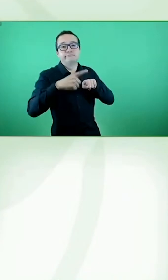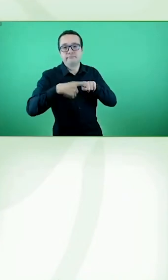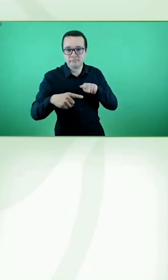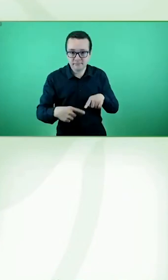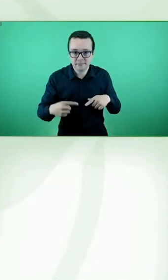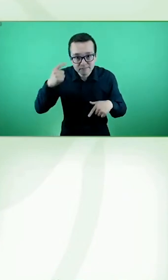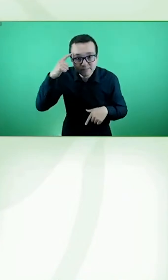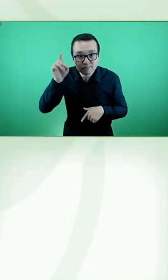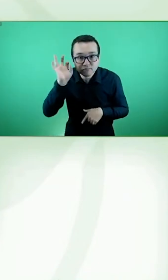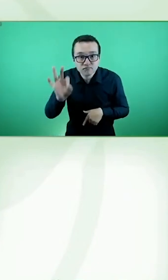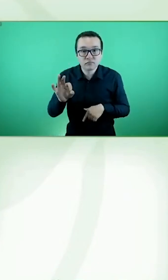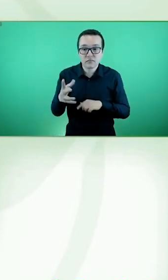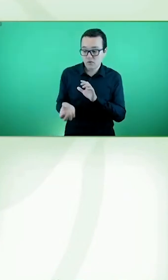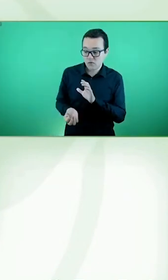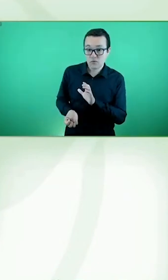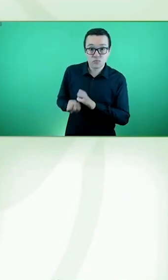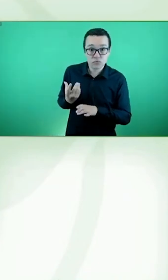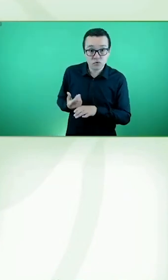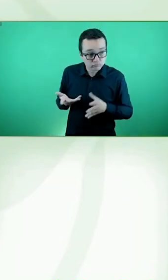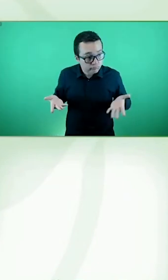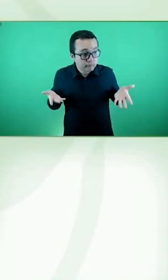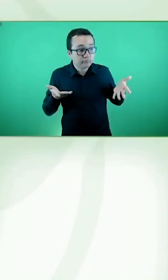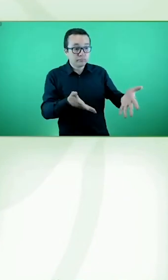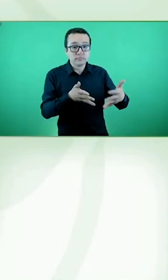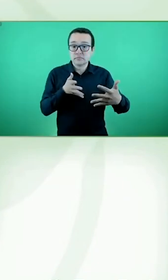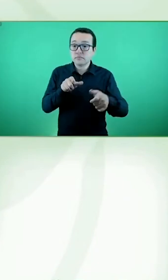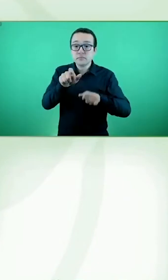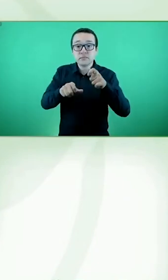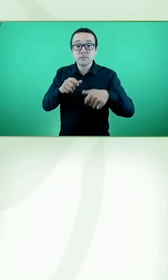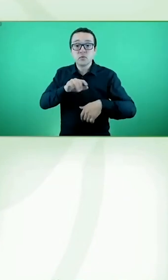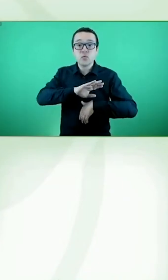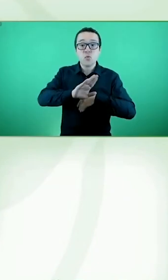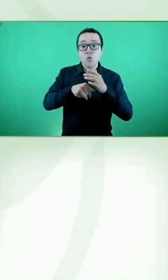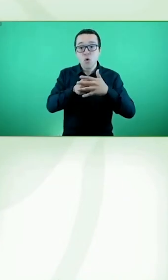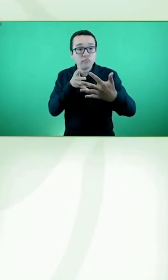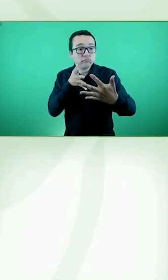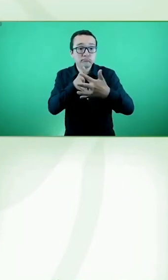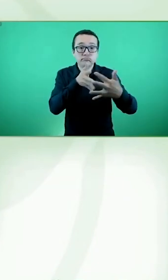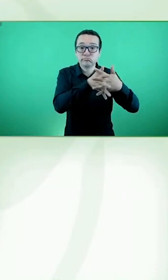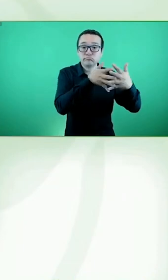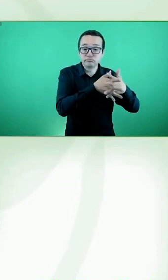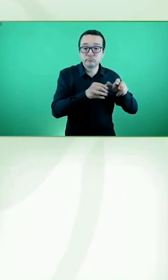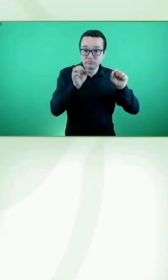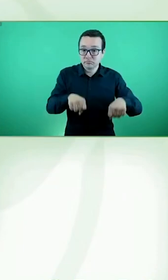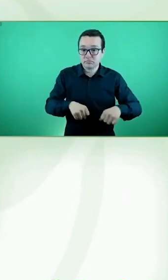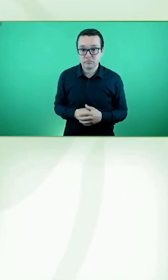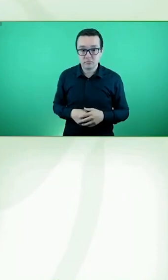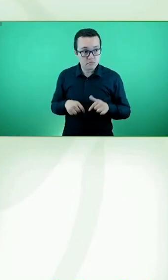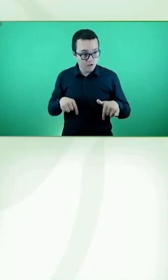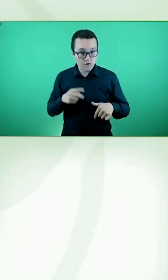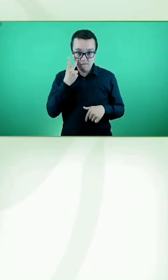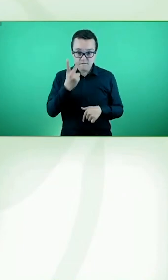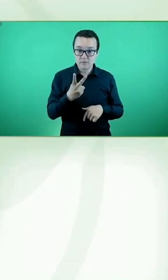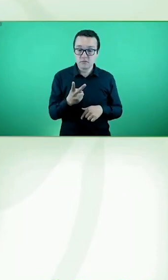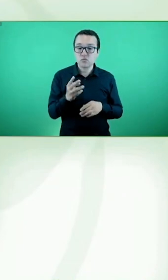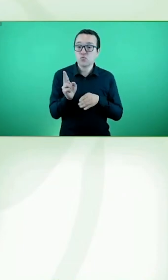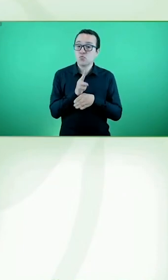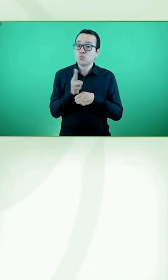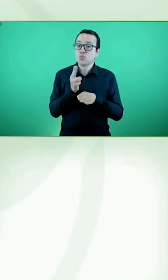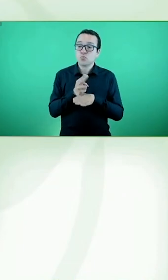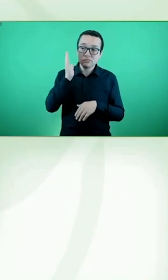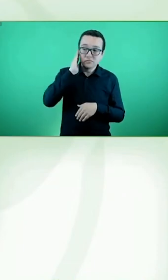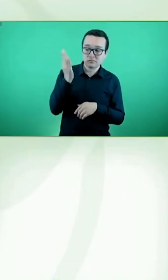todas las personas cada vez más estamos viendo el uso del teléfono móvil de celular como